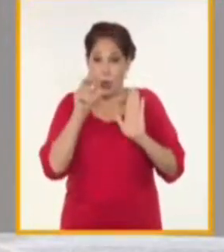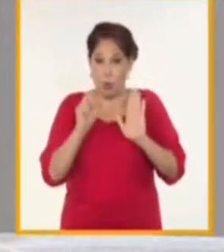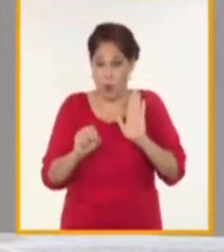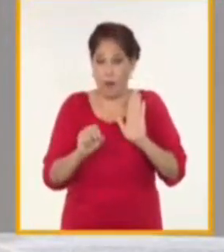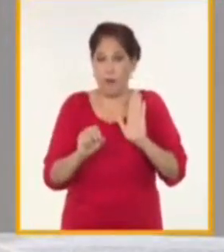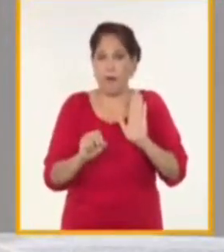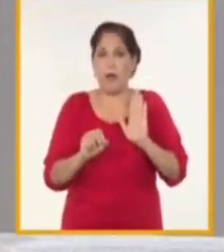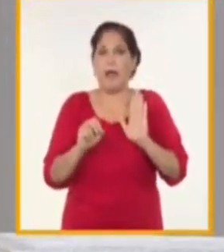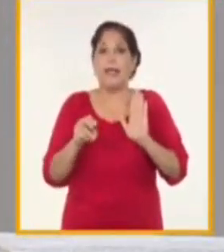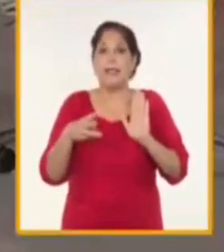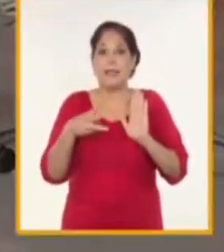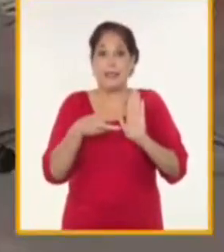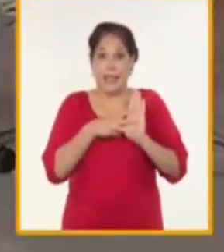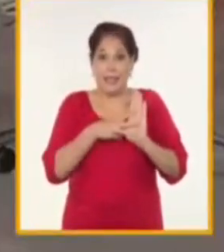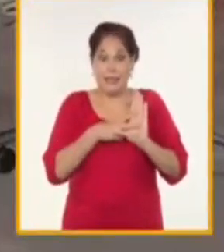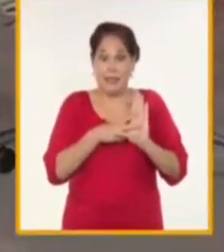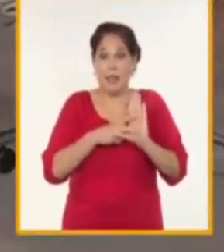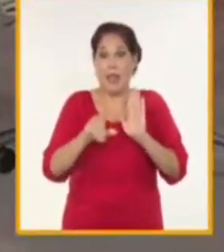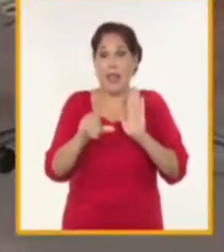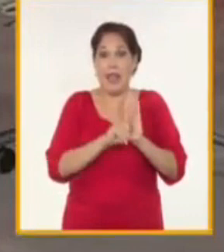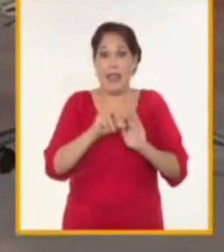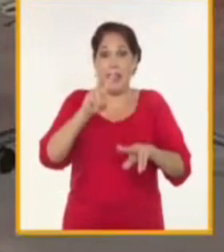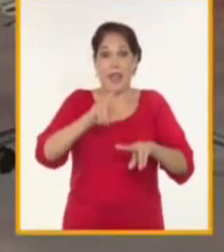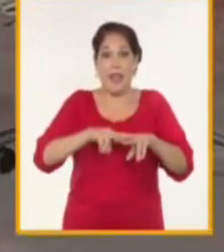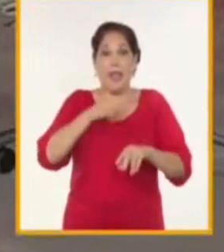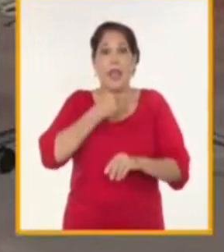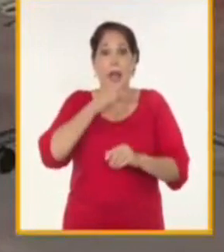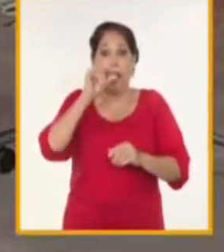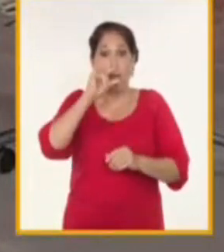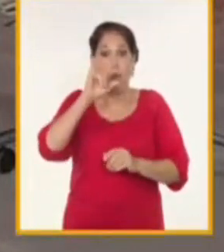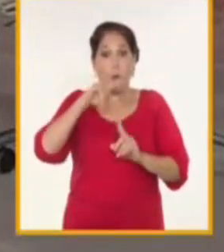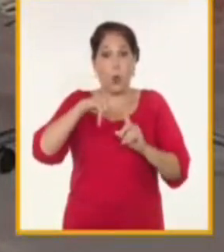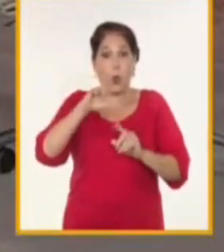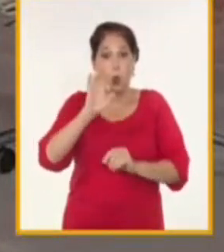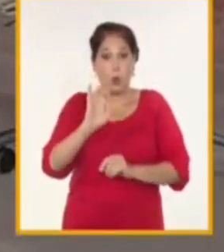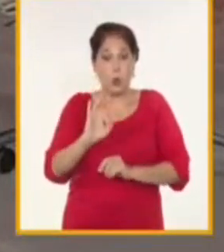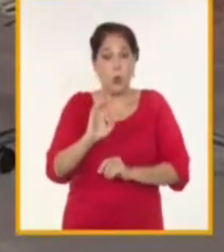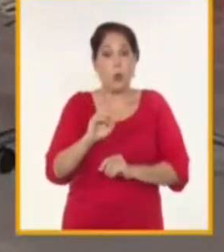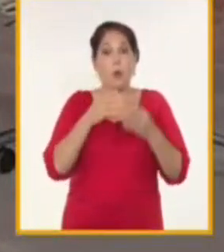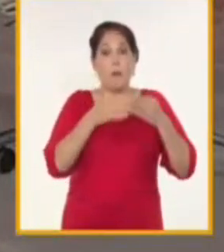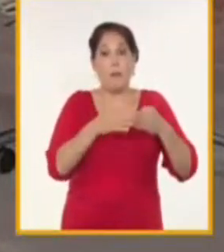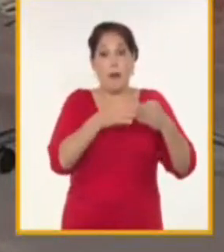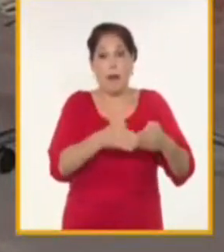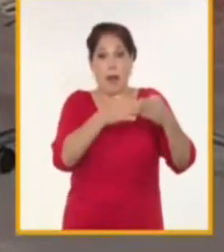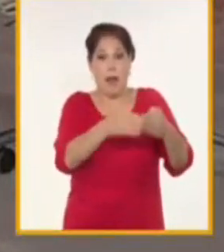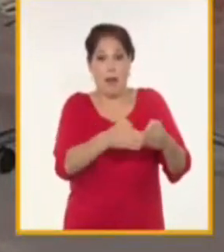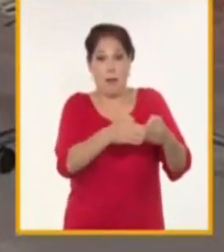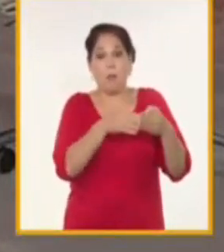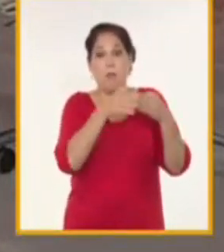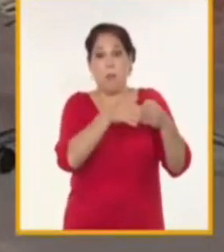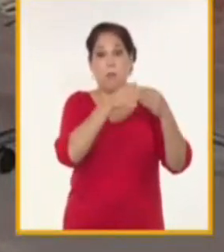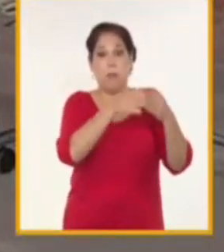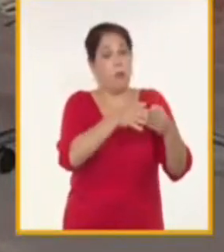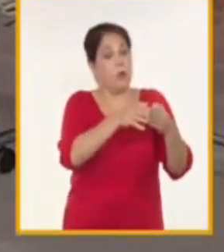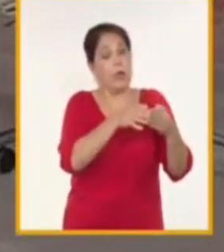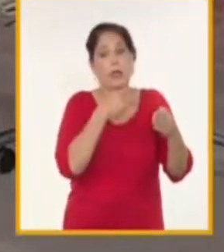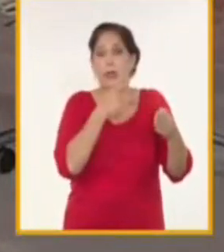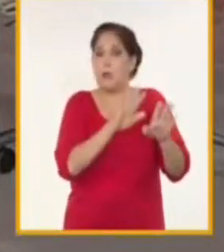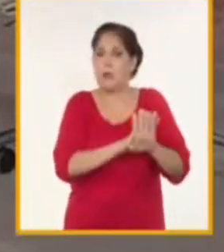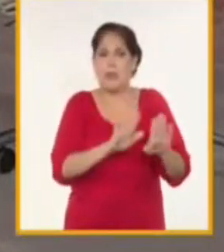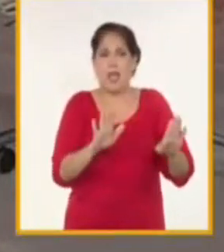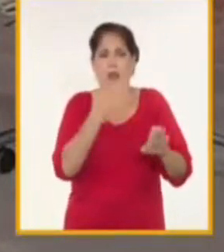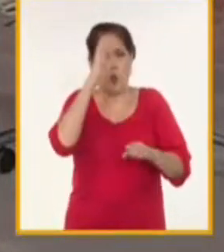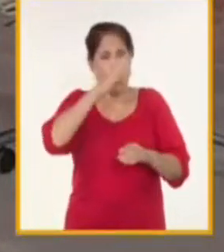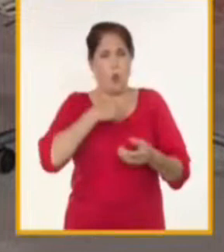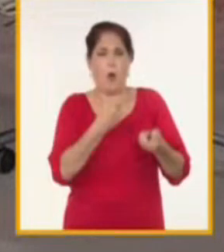de la Airburton muchas navieras sintieron la presión una decidieron salirse del mercado de Cuba